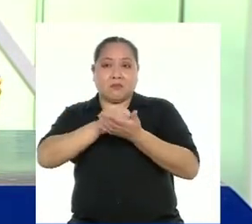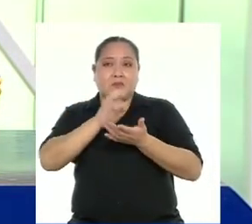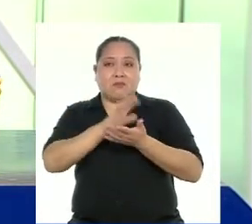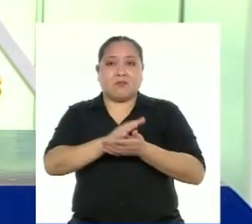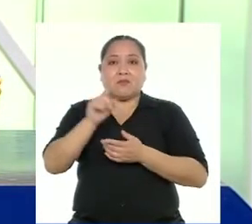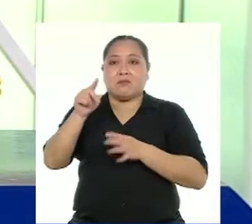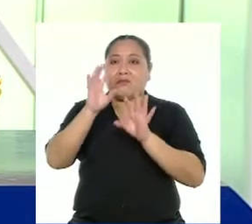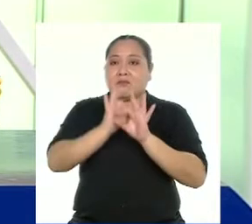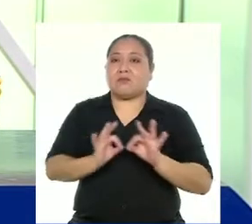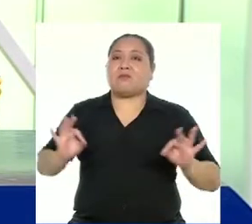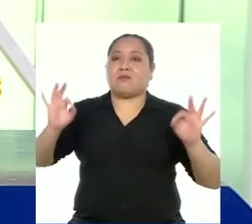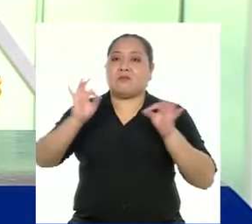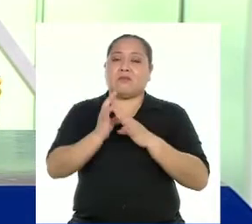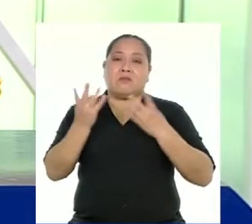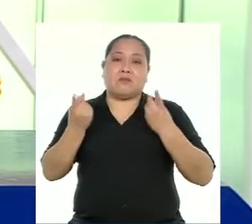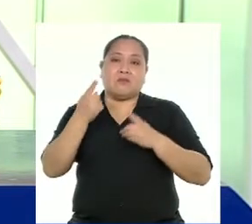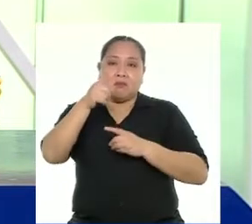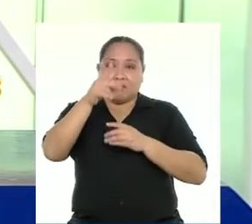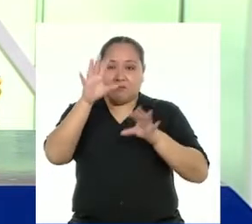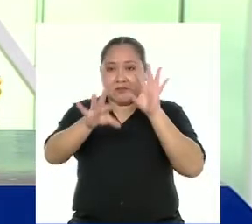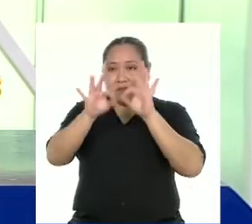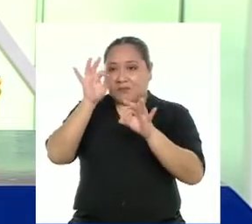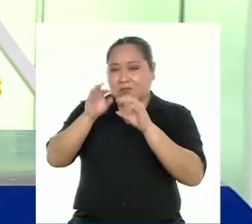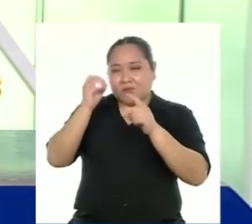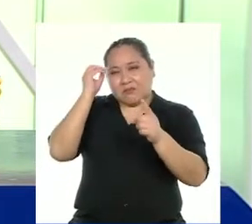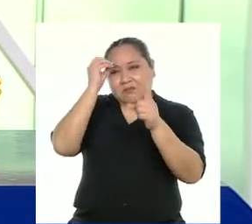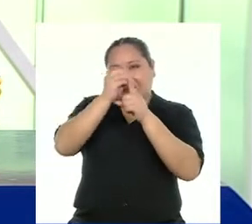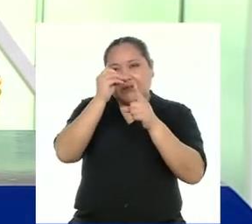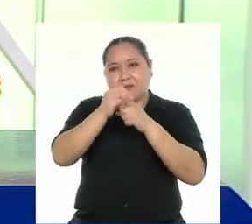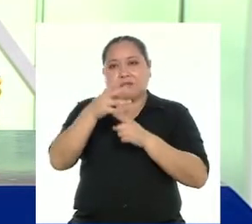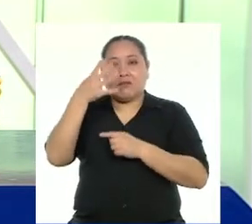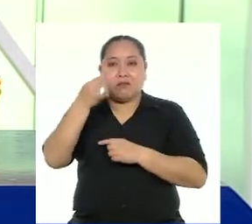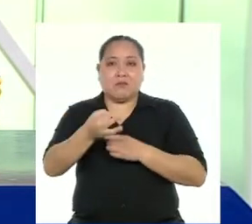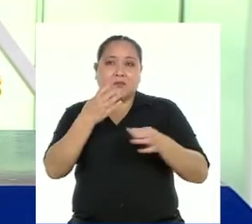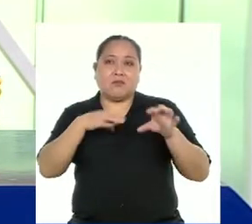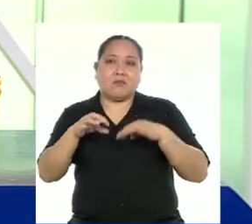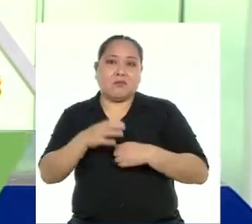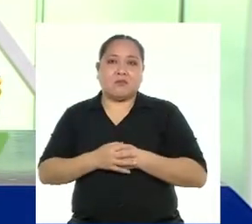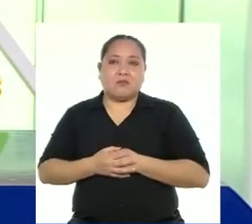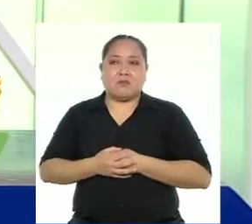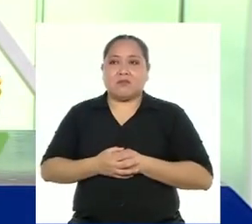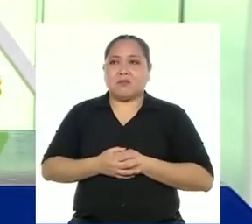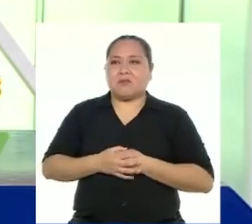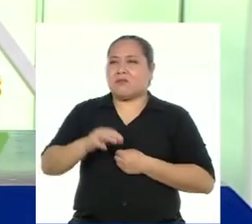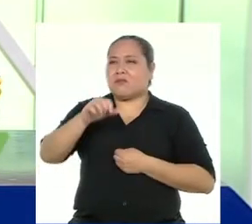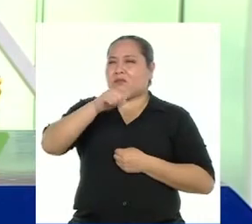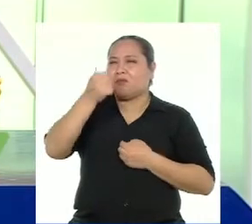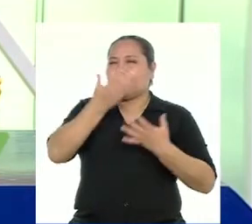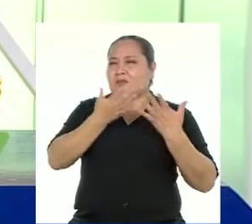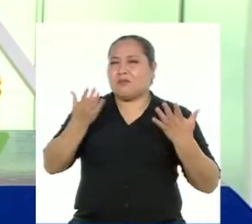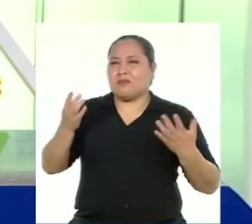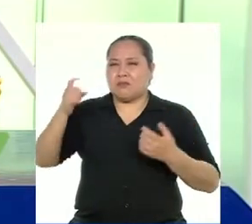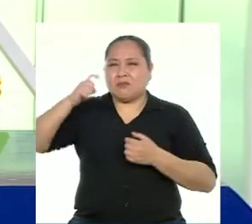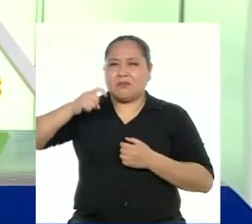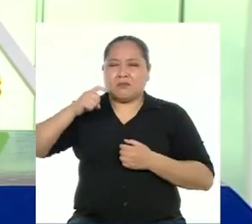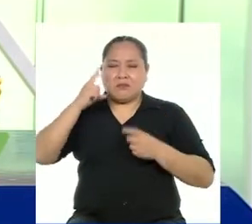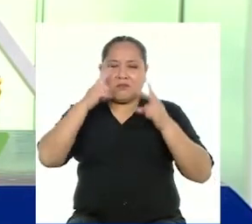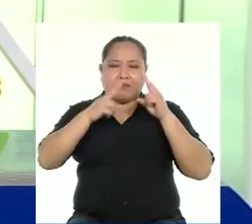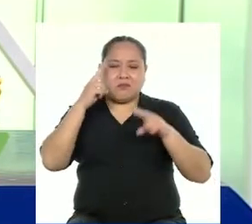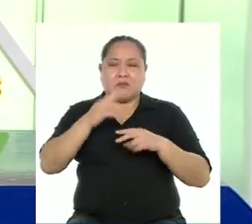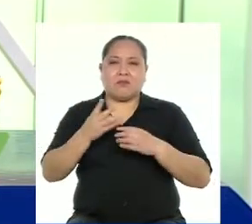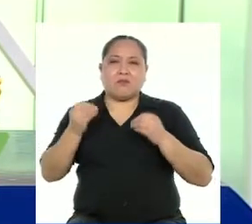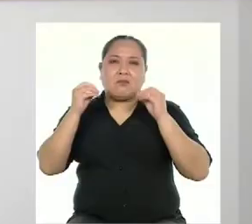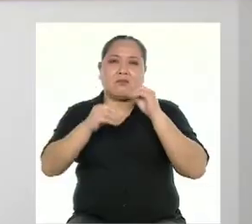es muy importante al momento de elegir nuestro objetivo Que sea realizable ¿Qué otras cosas debemos considerar cuando nos